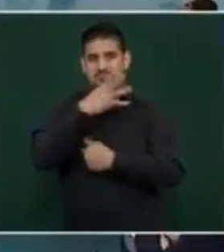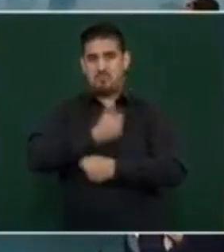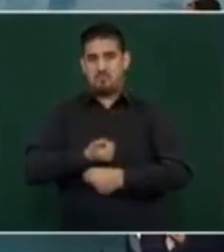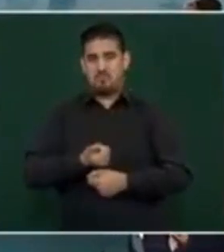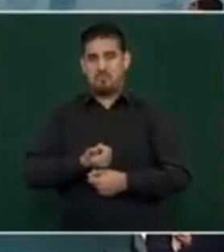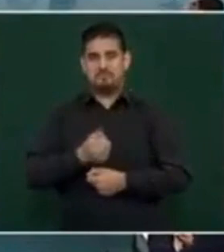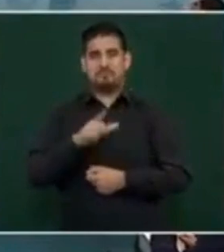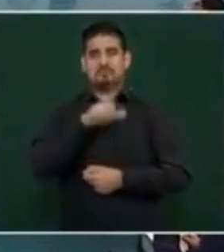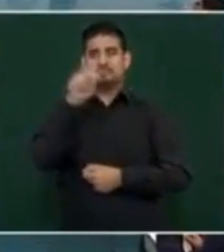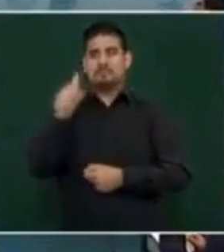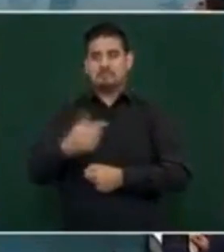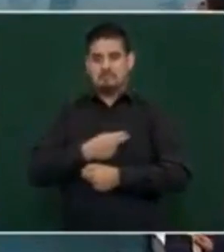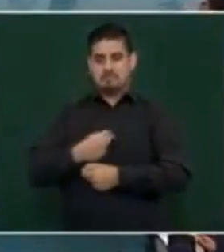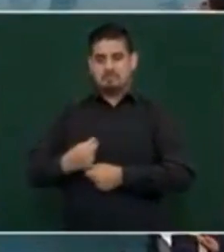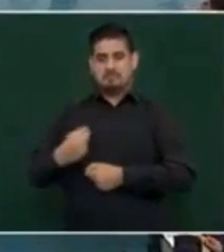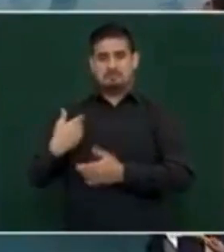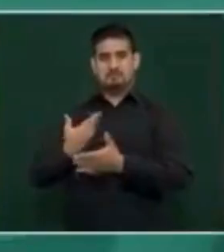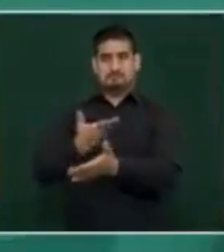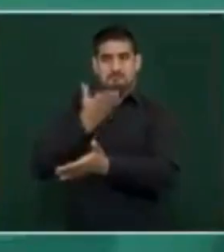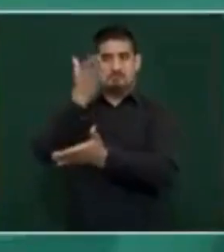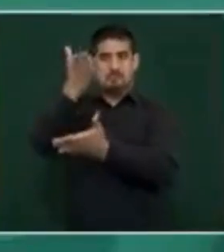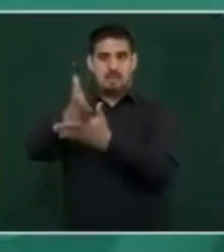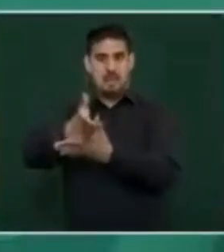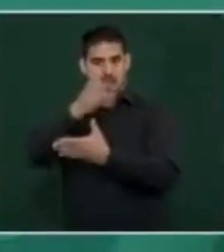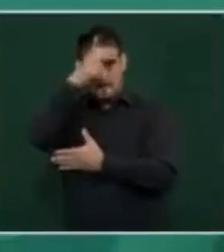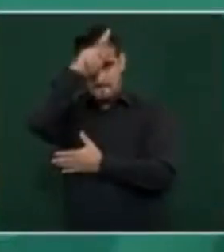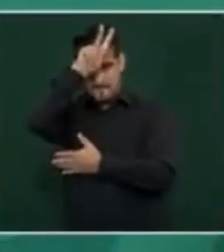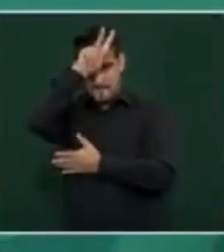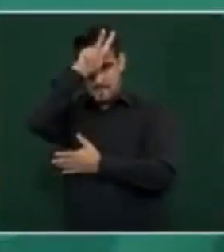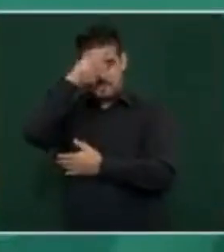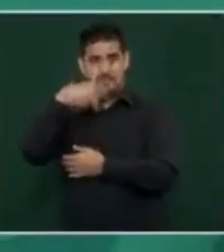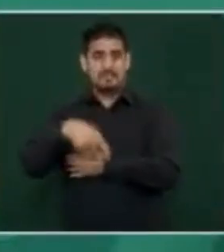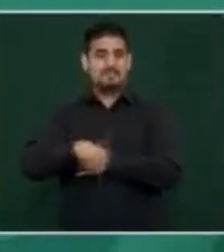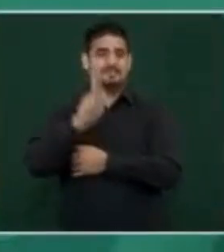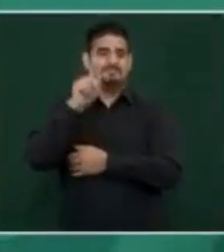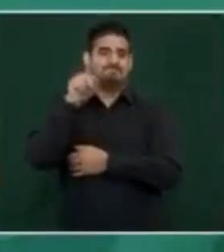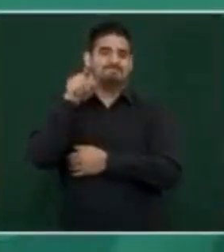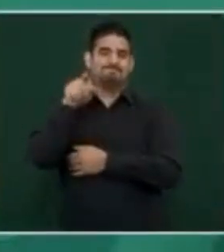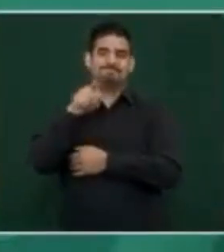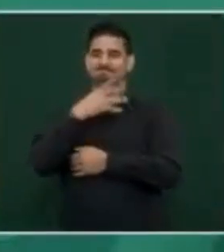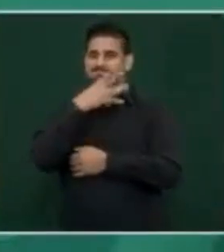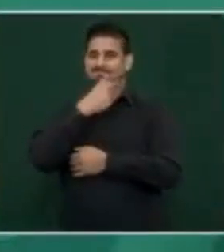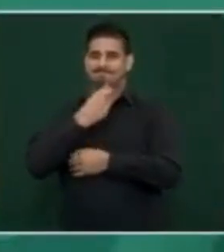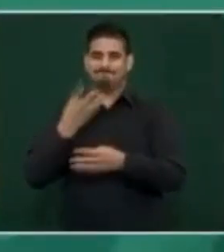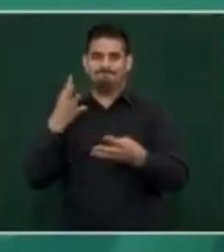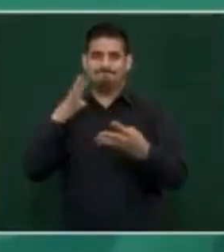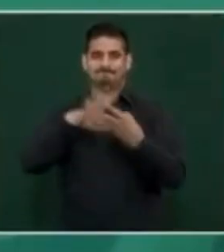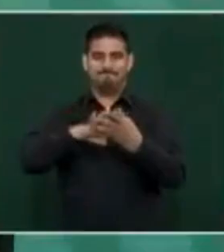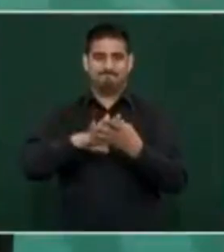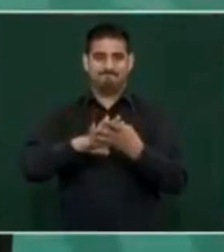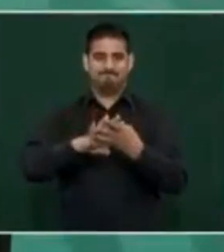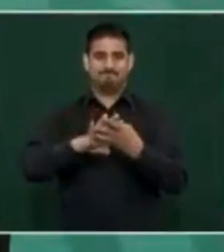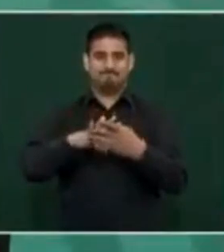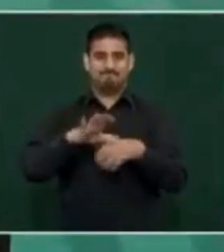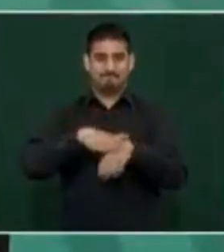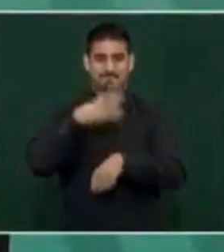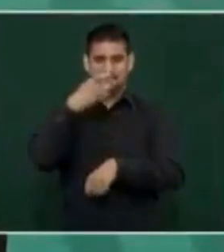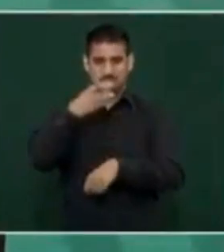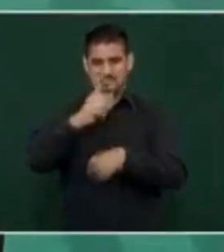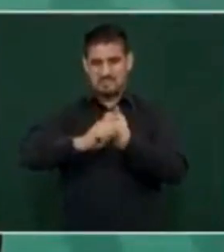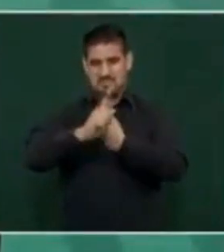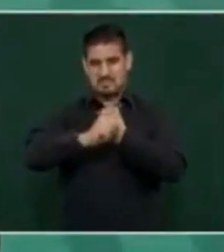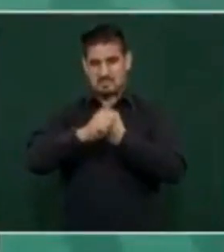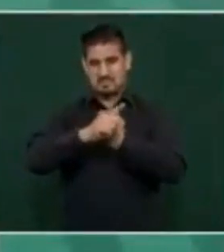Luego íbamos nosotros a visitar Perú y lo detuvieron, por esto que